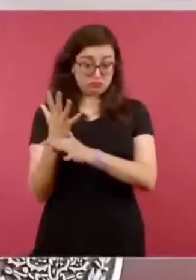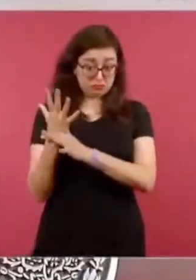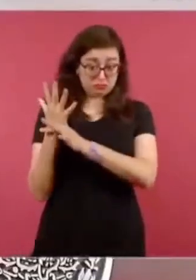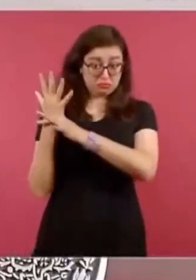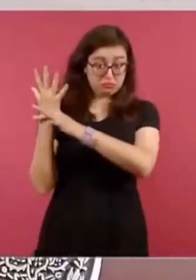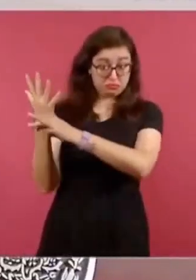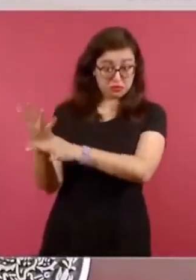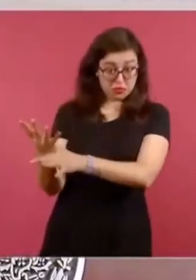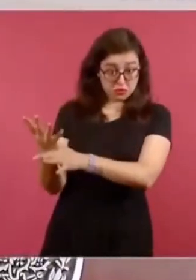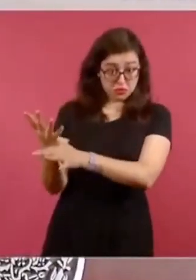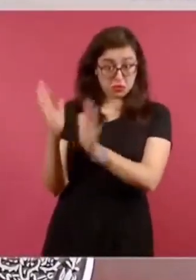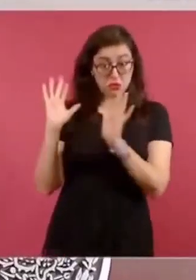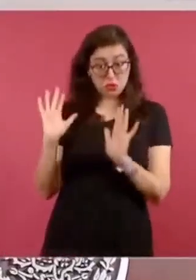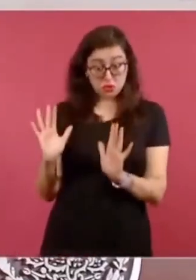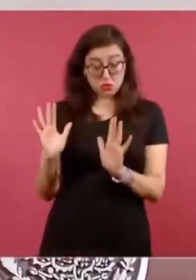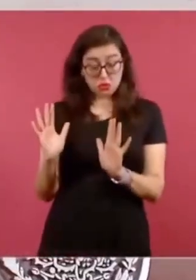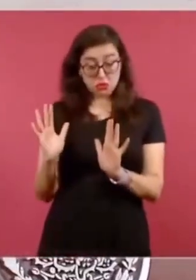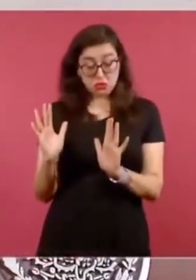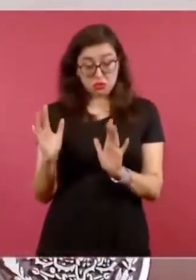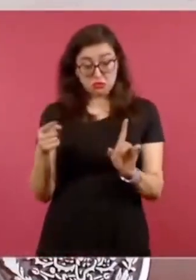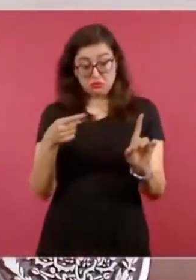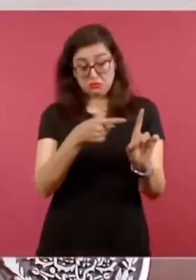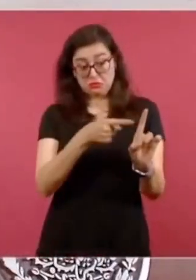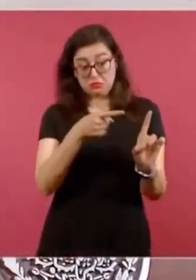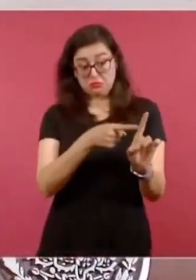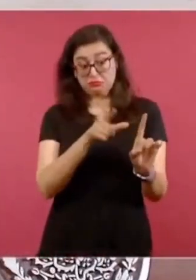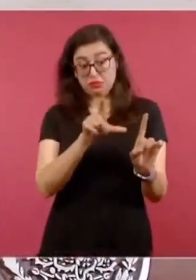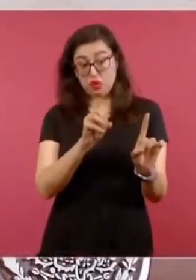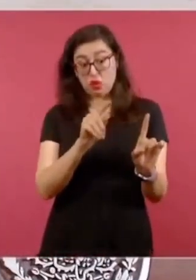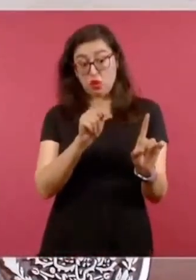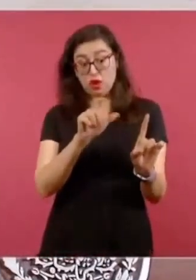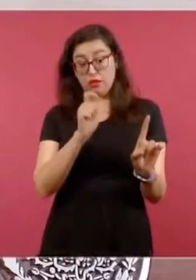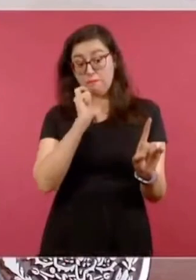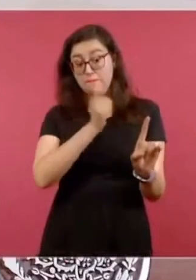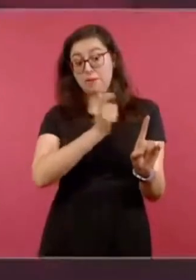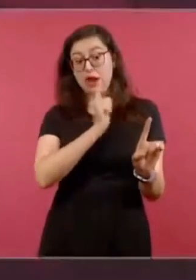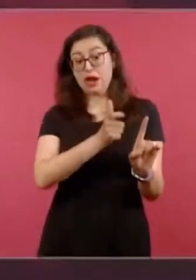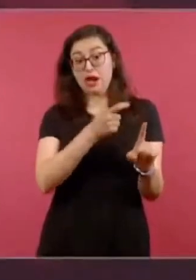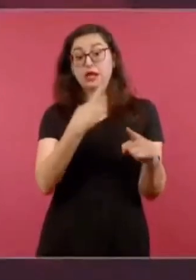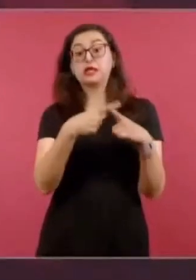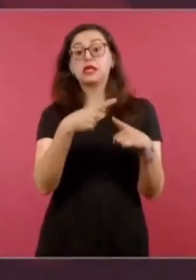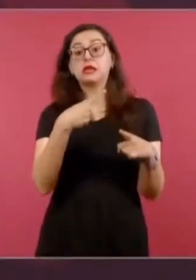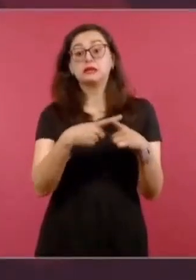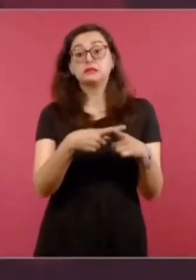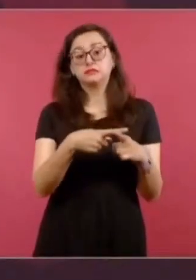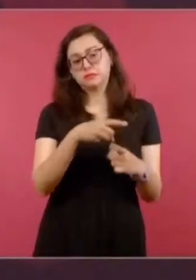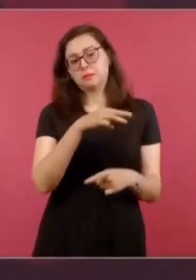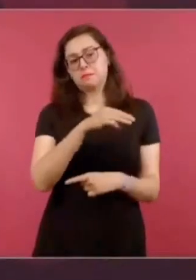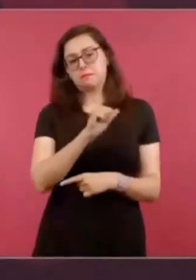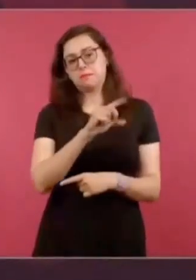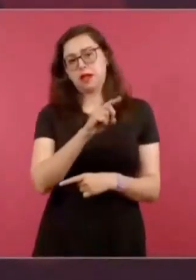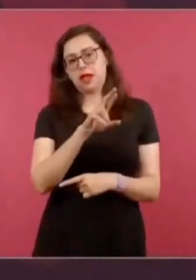por Roberto Madrazo, puras, finísimas personas.